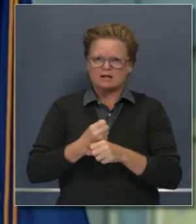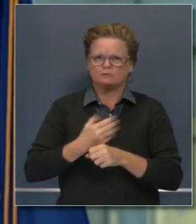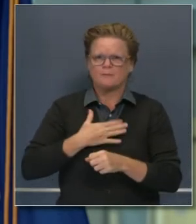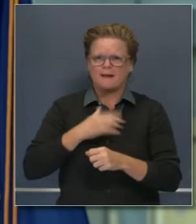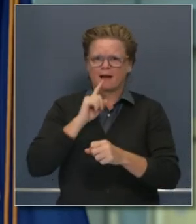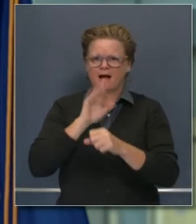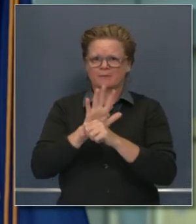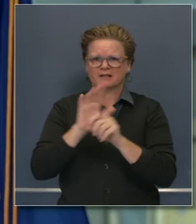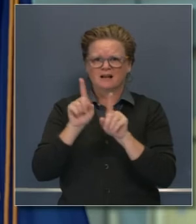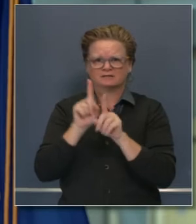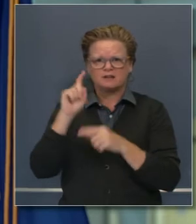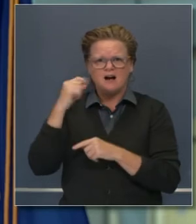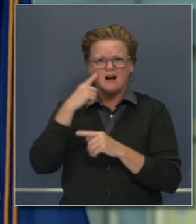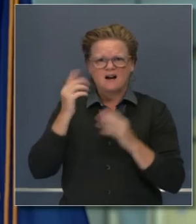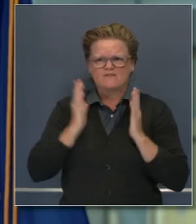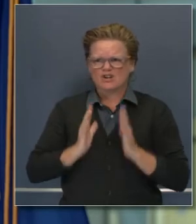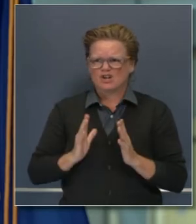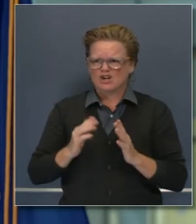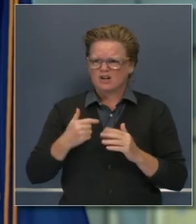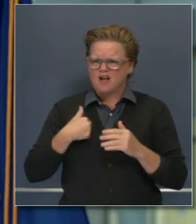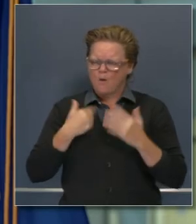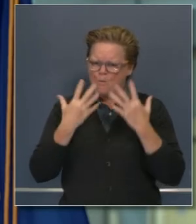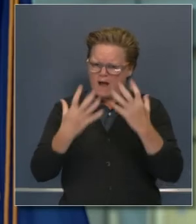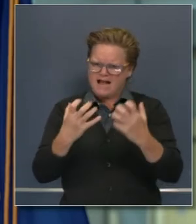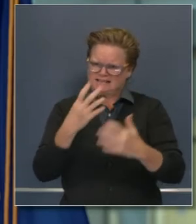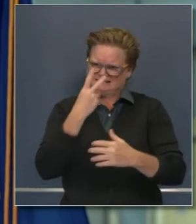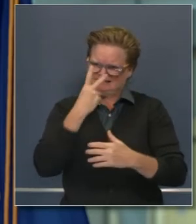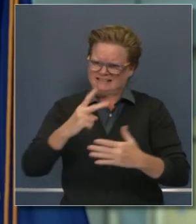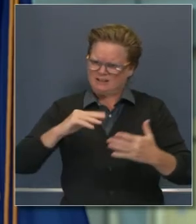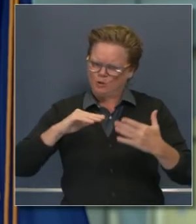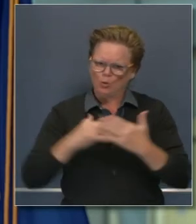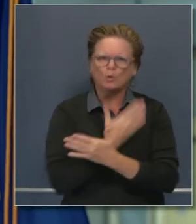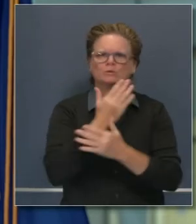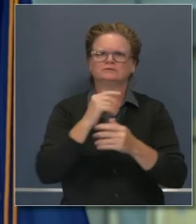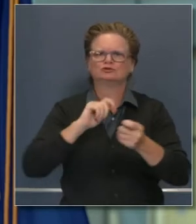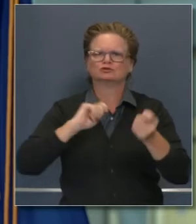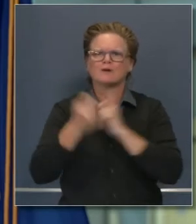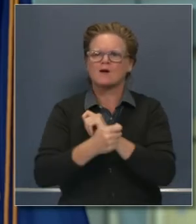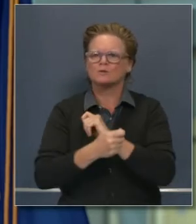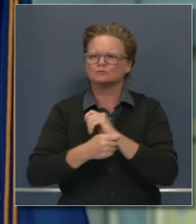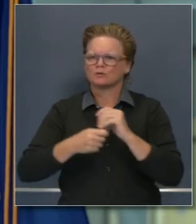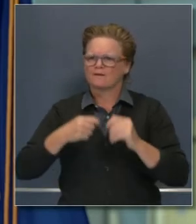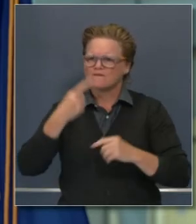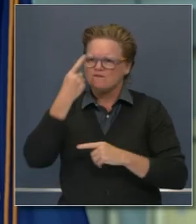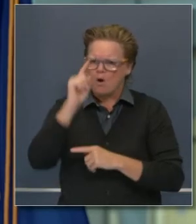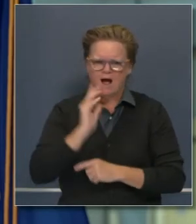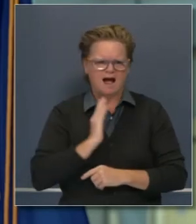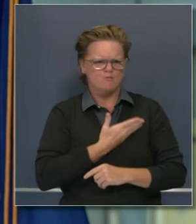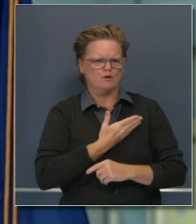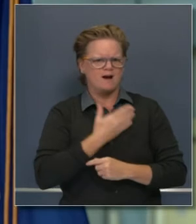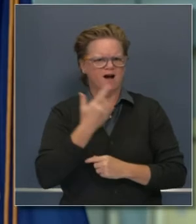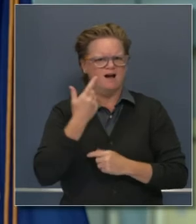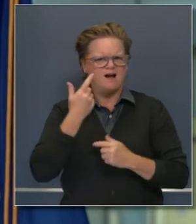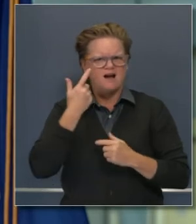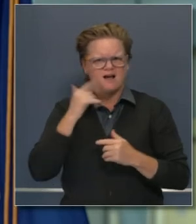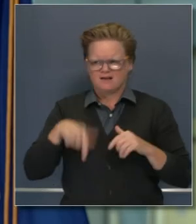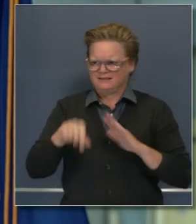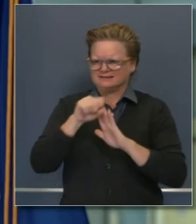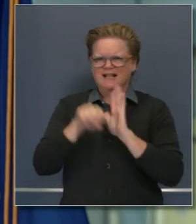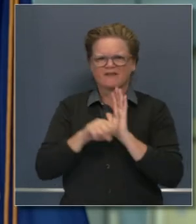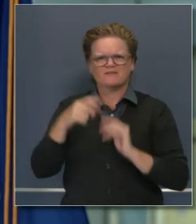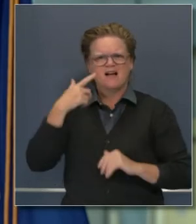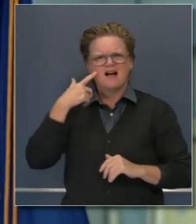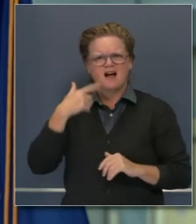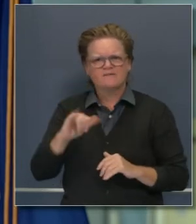reiniciar algunos cambios importantes. Como lo hemos visto en el último año, año y medio, en nuestra